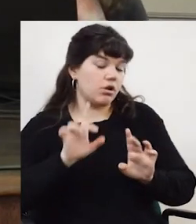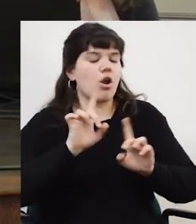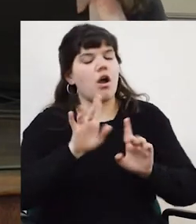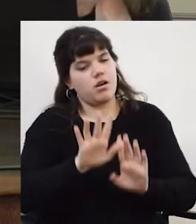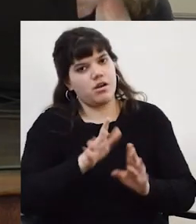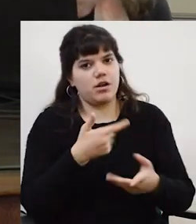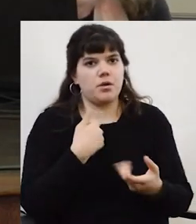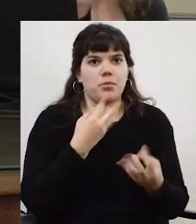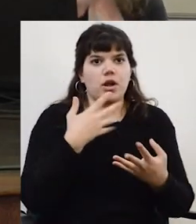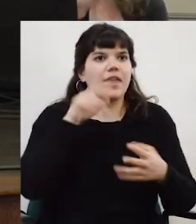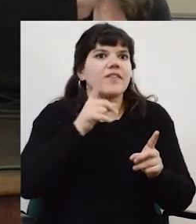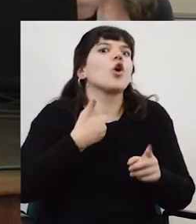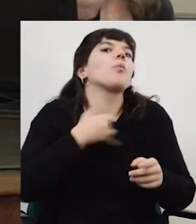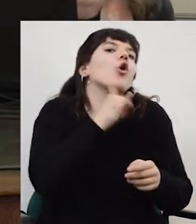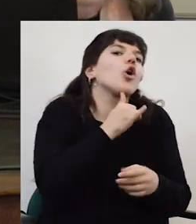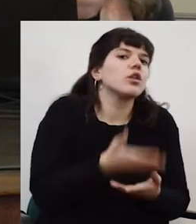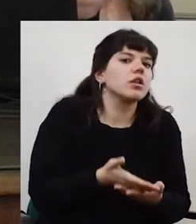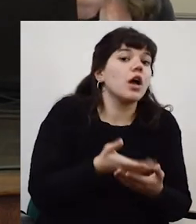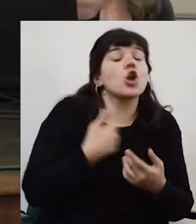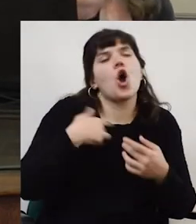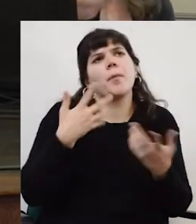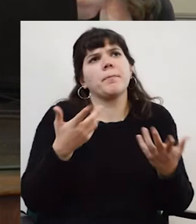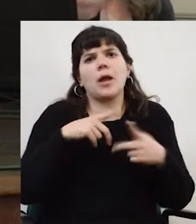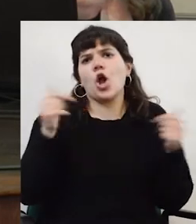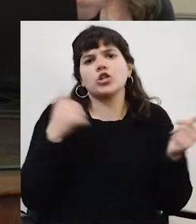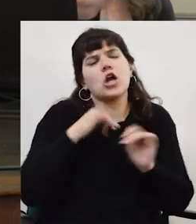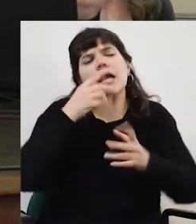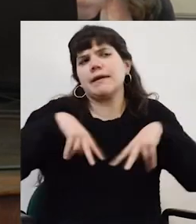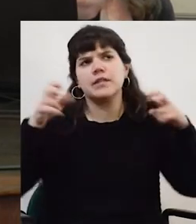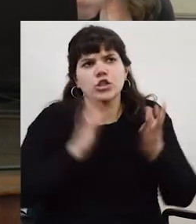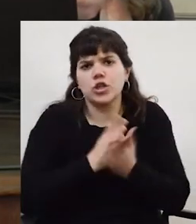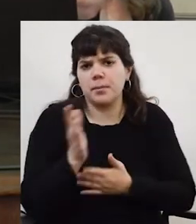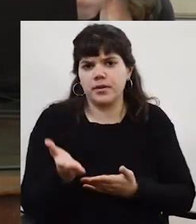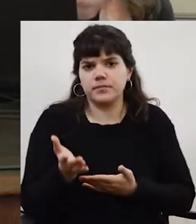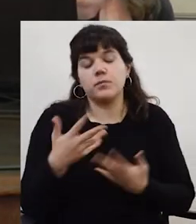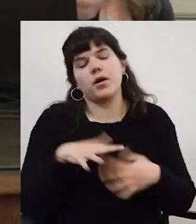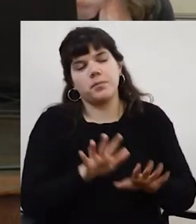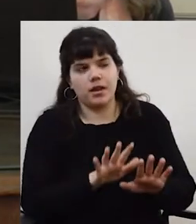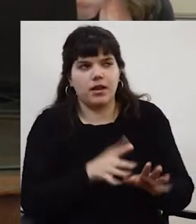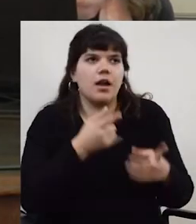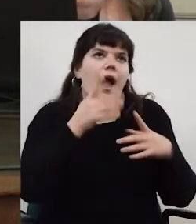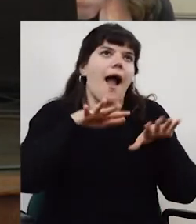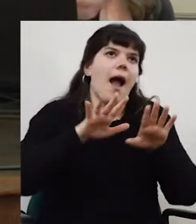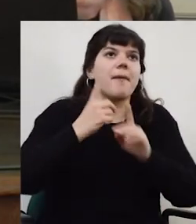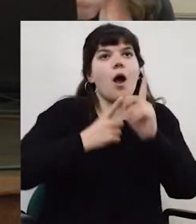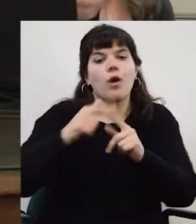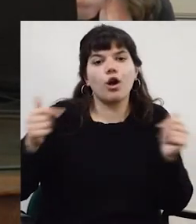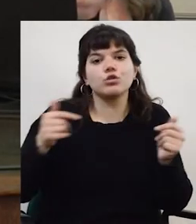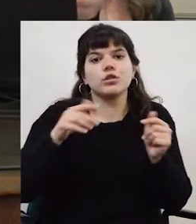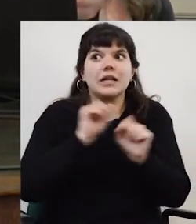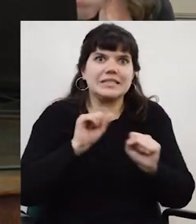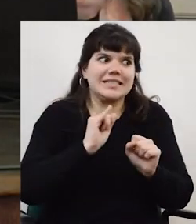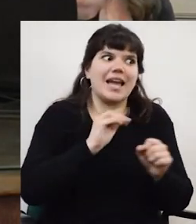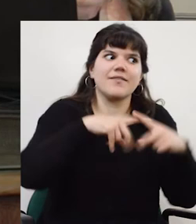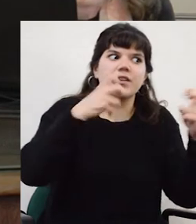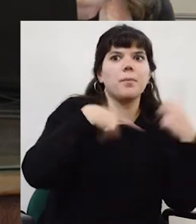a ver, ¿cómo lo contás? No, mi obra es la investigación. Bueno, vamos a ver, capaz que hay alguna dimensión que involucra eso, pero